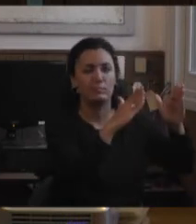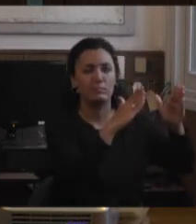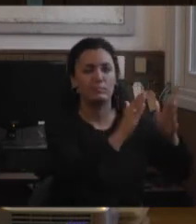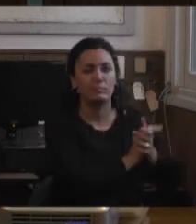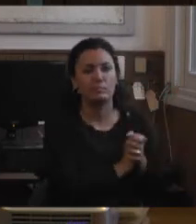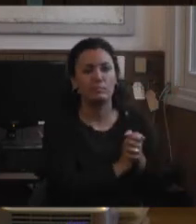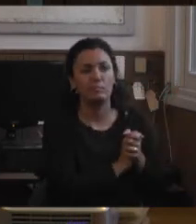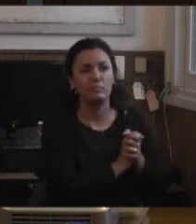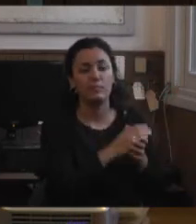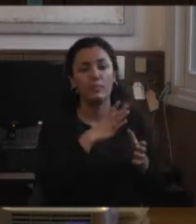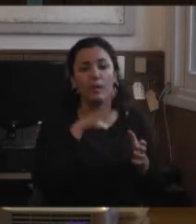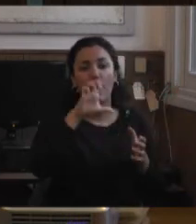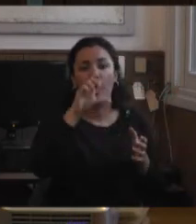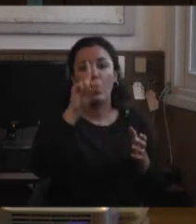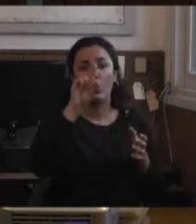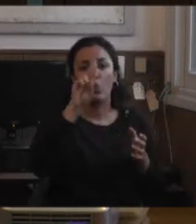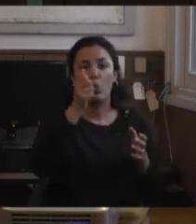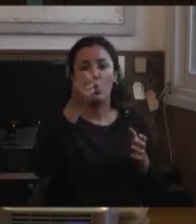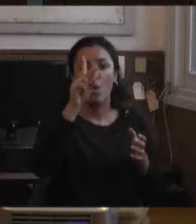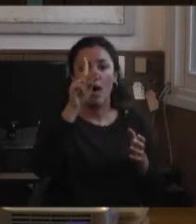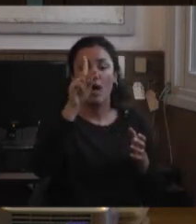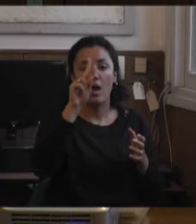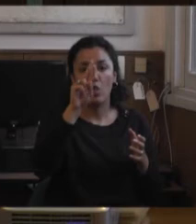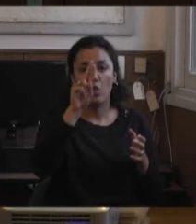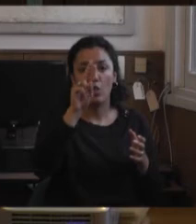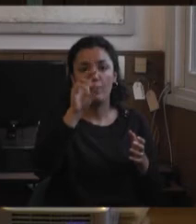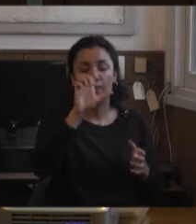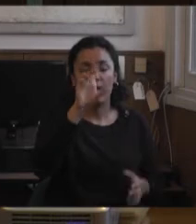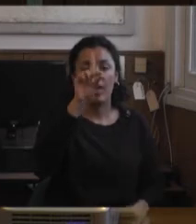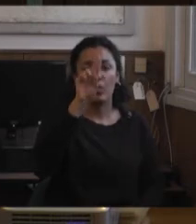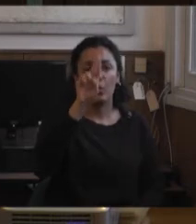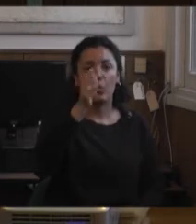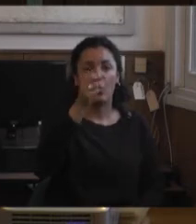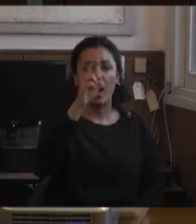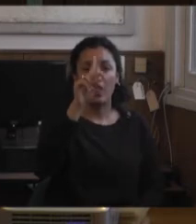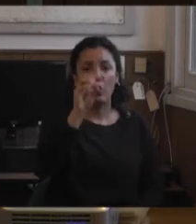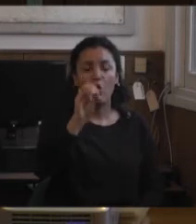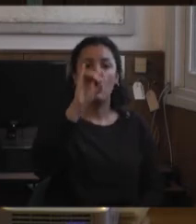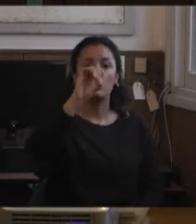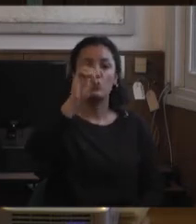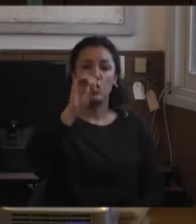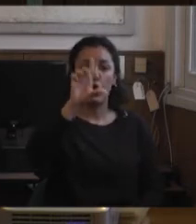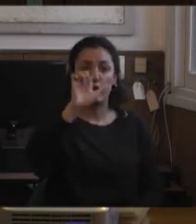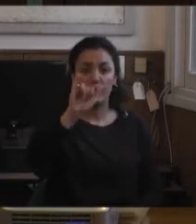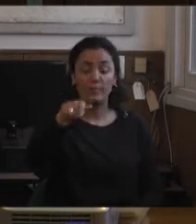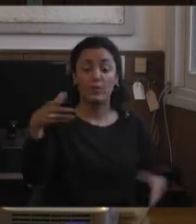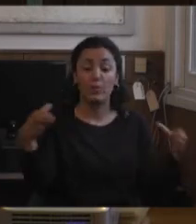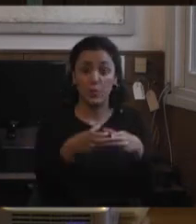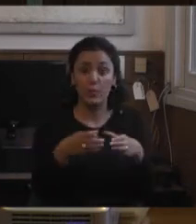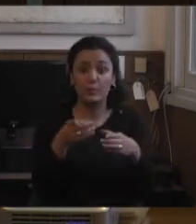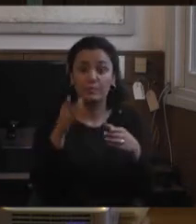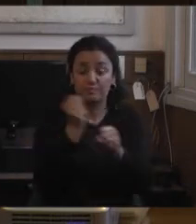Hay un, Eduardo Yoli es un sociólogo de Buenos Aires, que él está en un grupo REDI, que es Red por los Derechos de las Personas con Discapacidad,